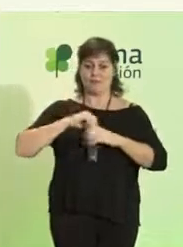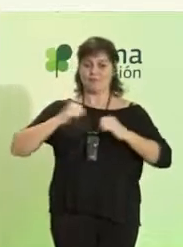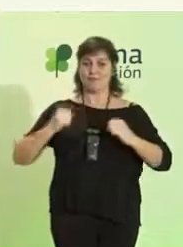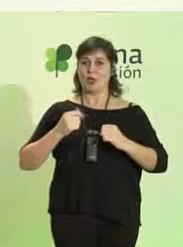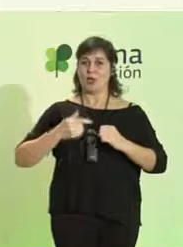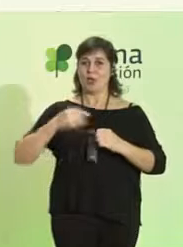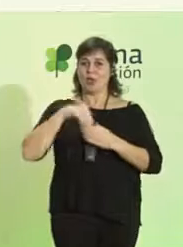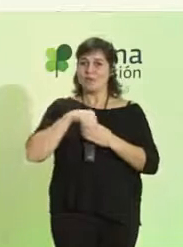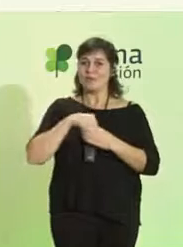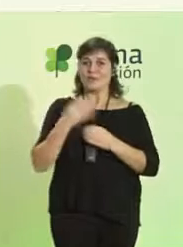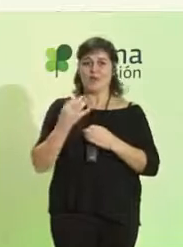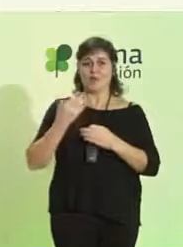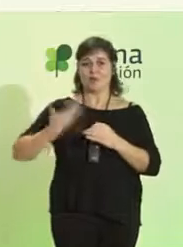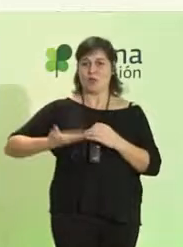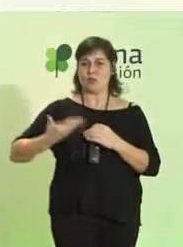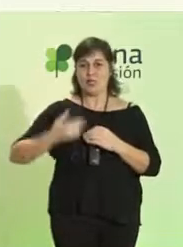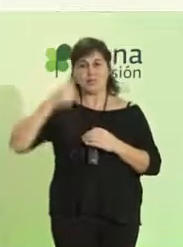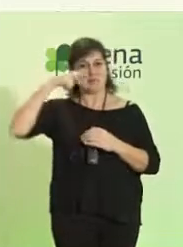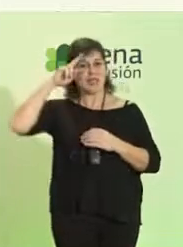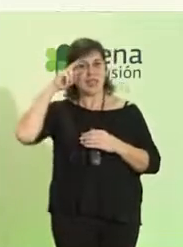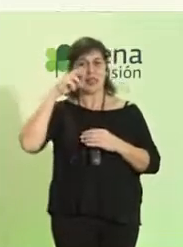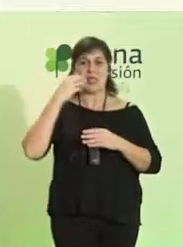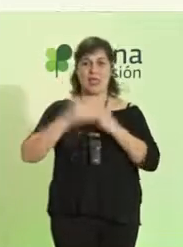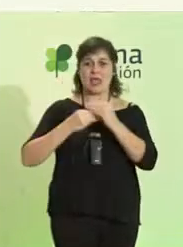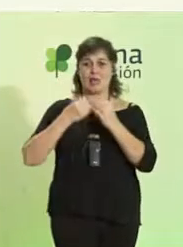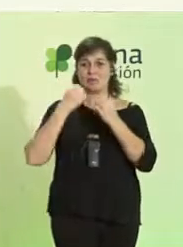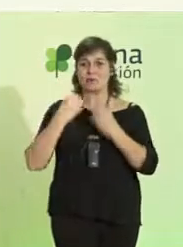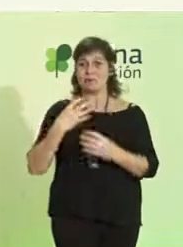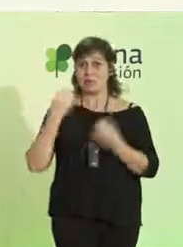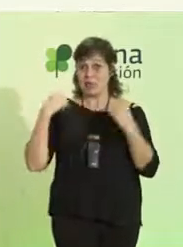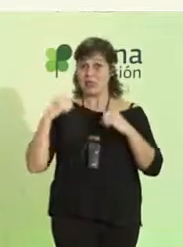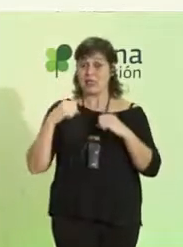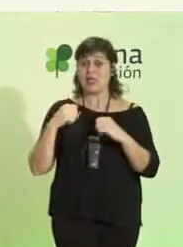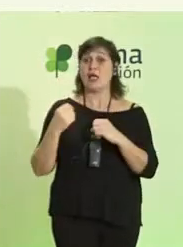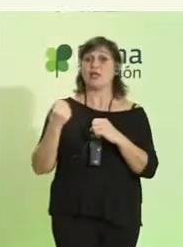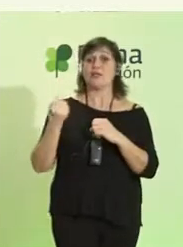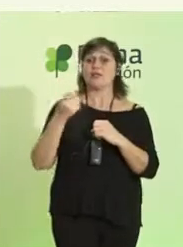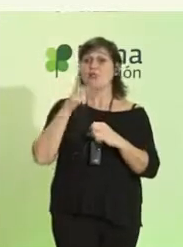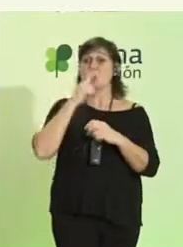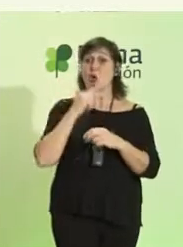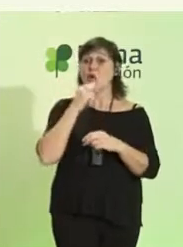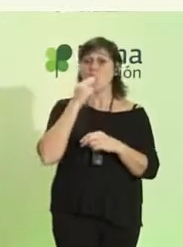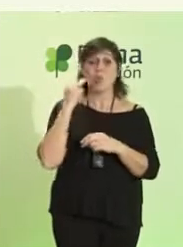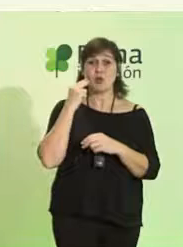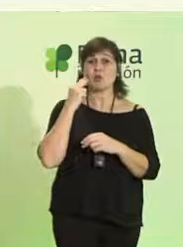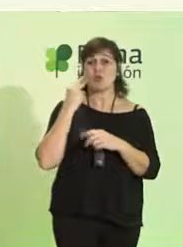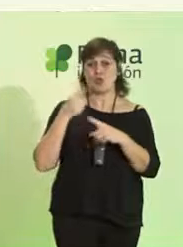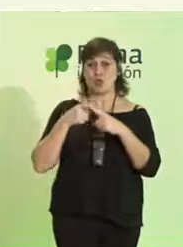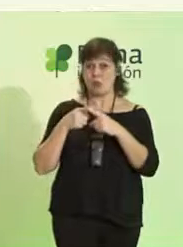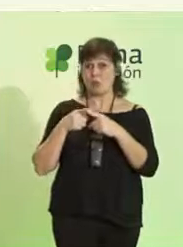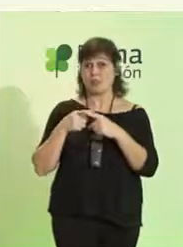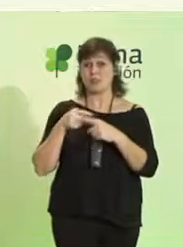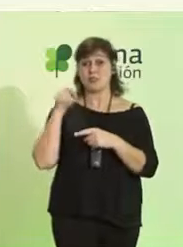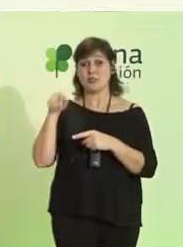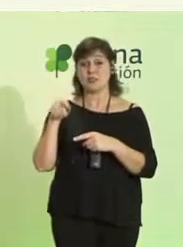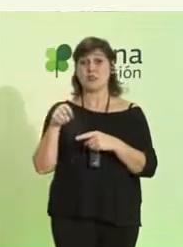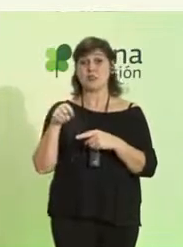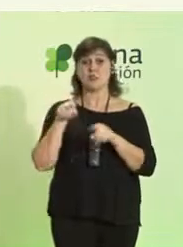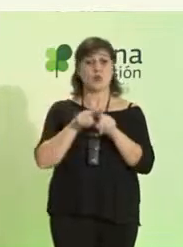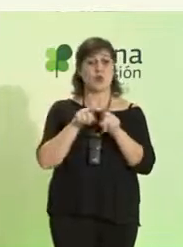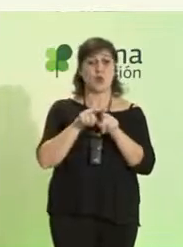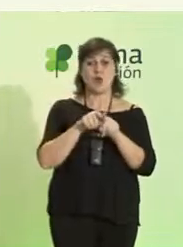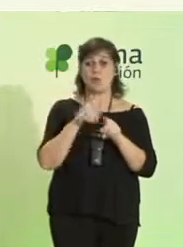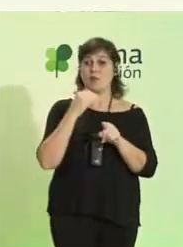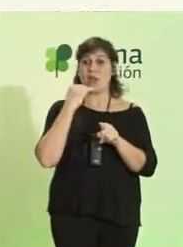las experiencias, las buenas prácticas, el conocimiento, el compromiso que estáis compartiendo sean un punto de inflexión